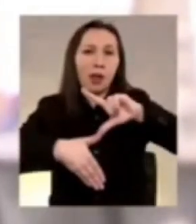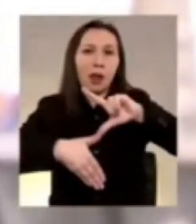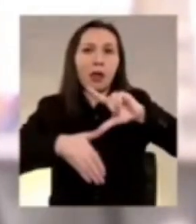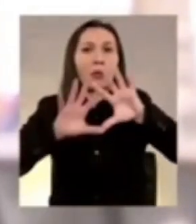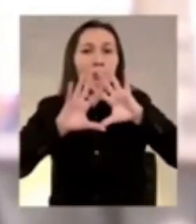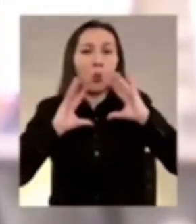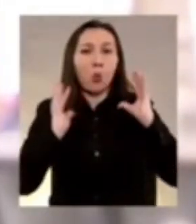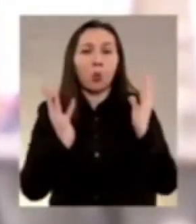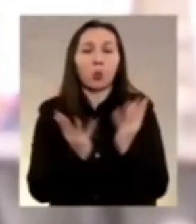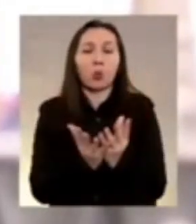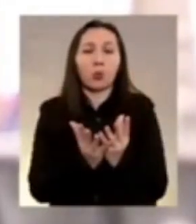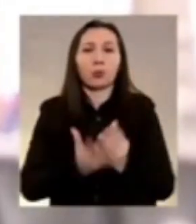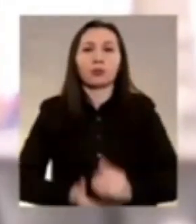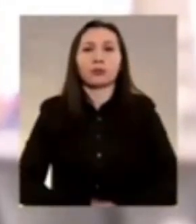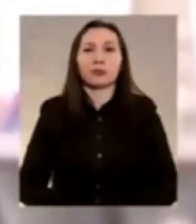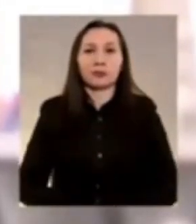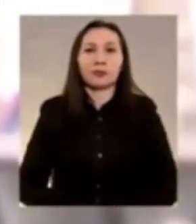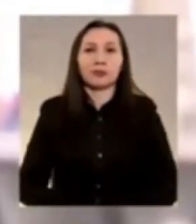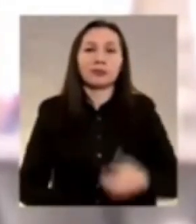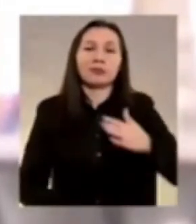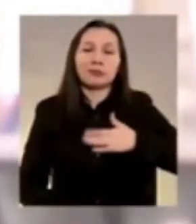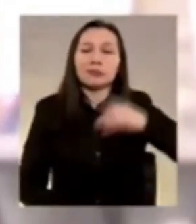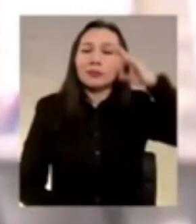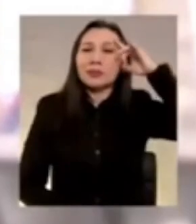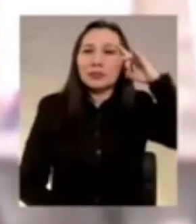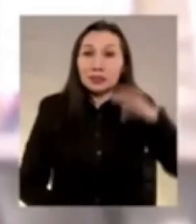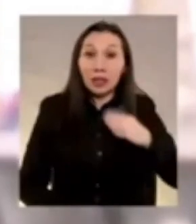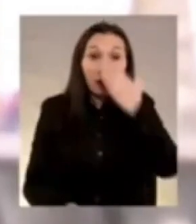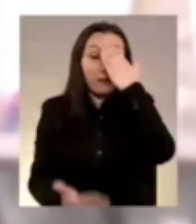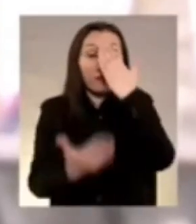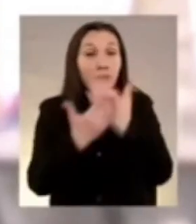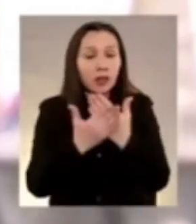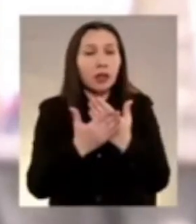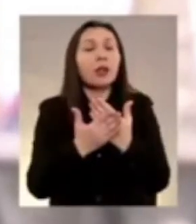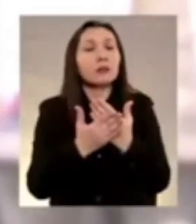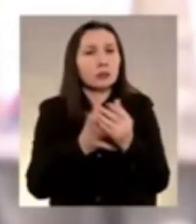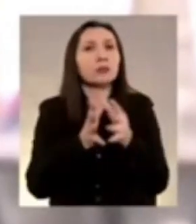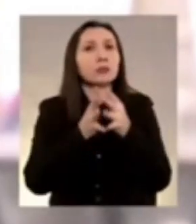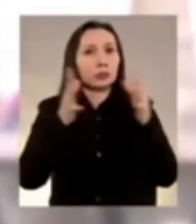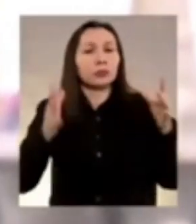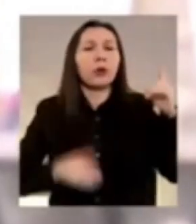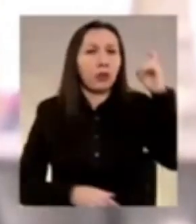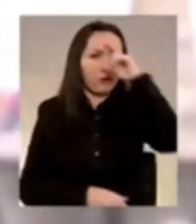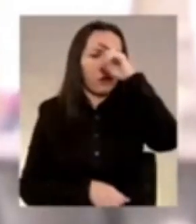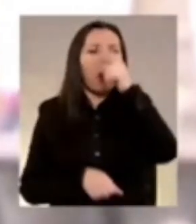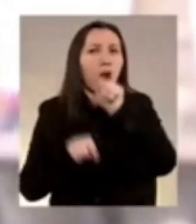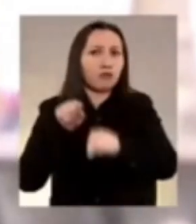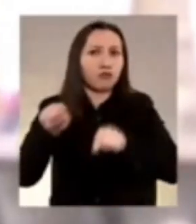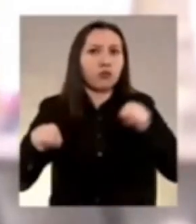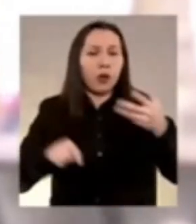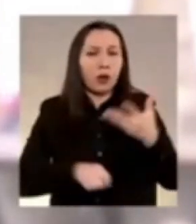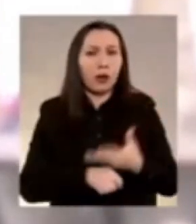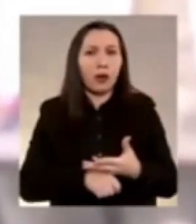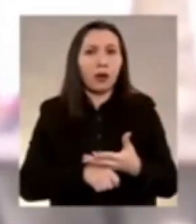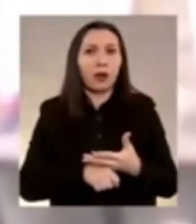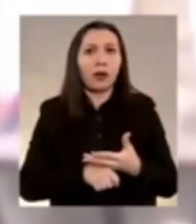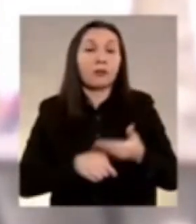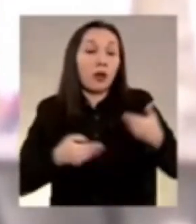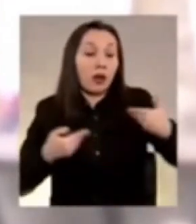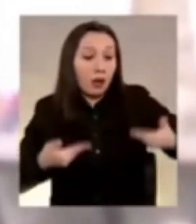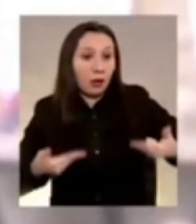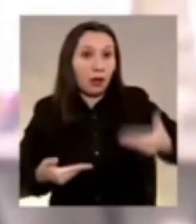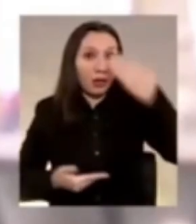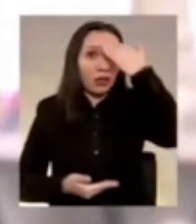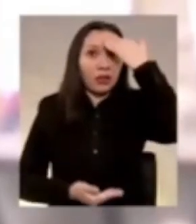mundo. Sé que enfrentamos muchísimas dificultades. Que en estos